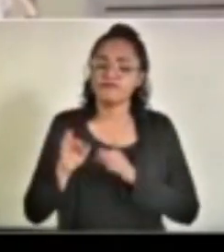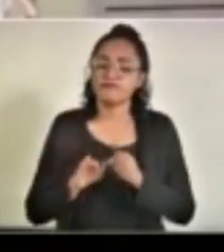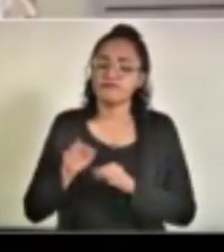40.